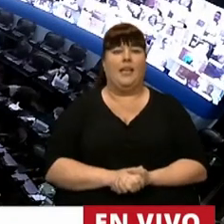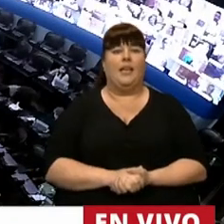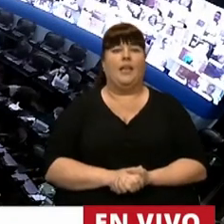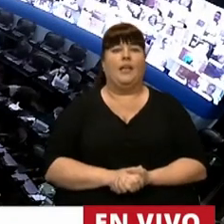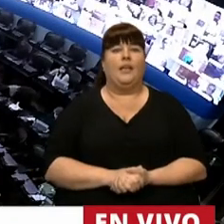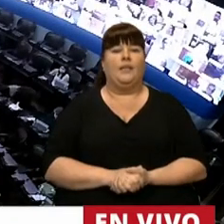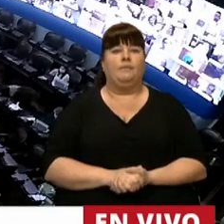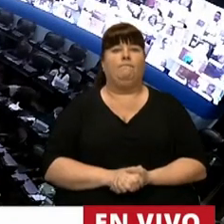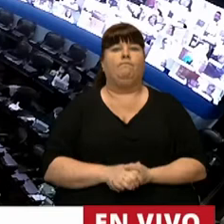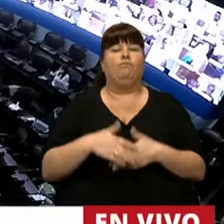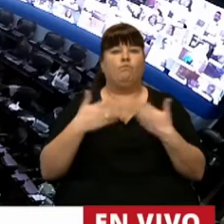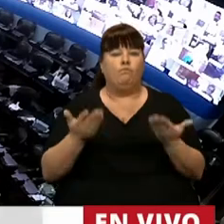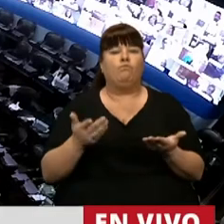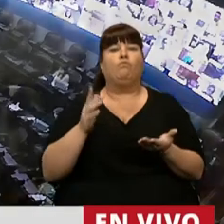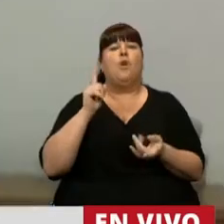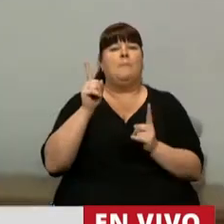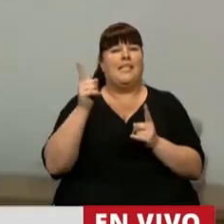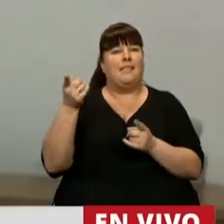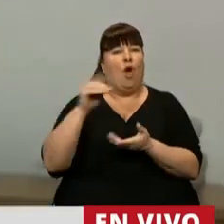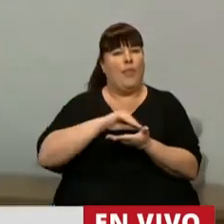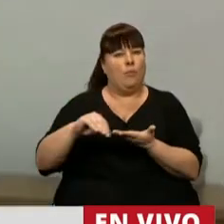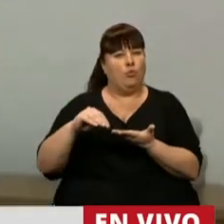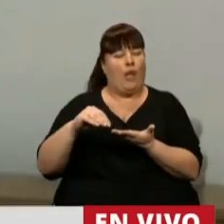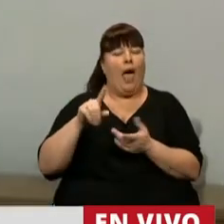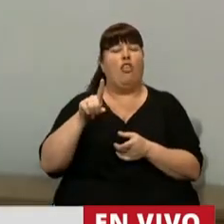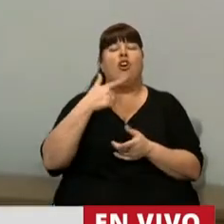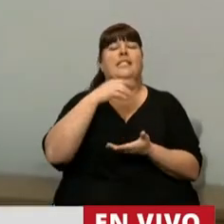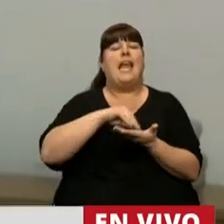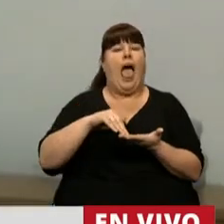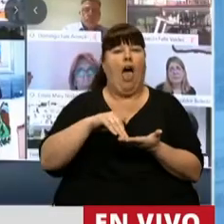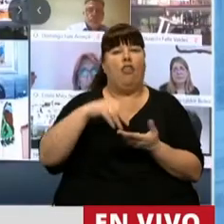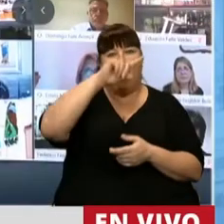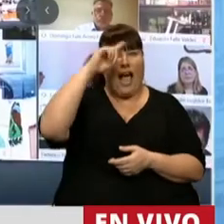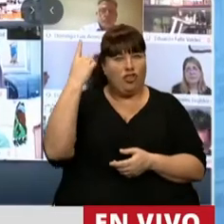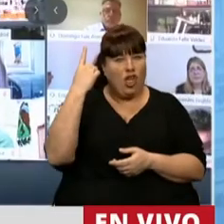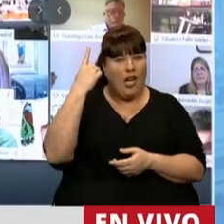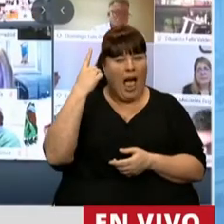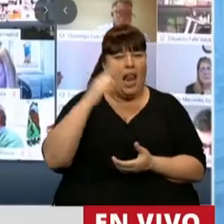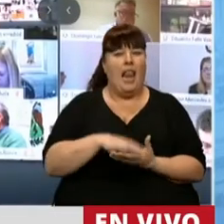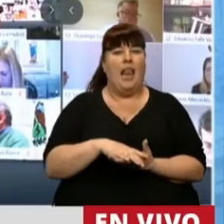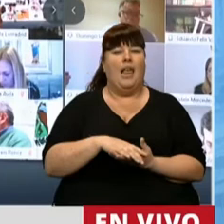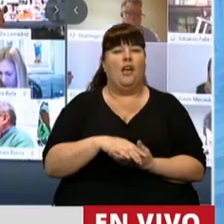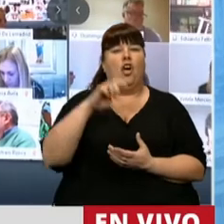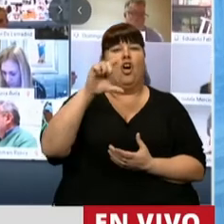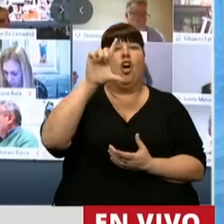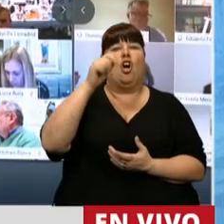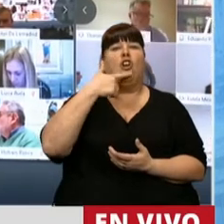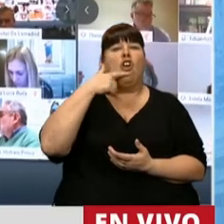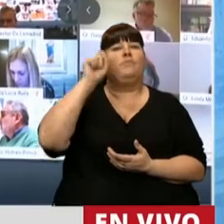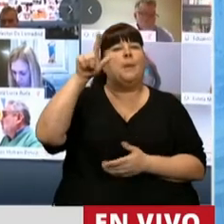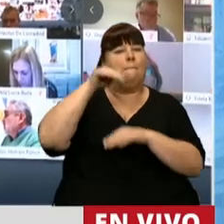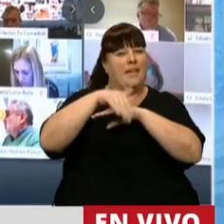por impulso del senador nacional Mauriz Clos, de